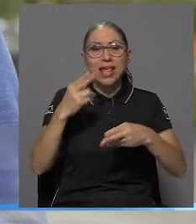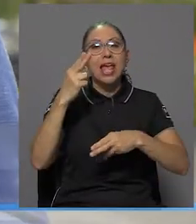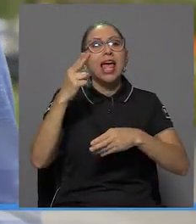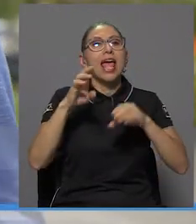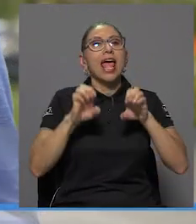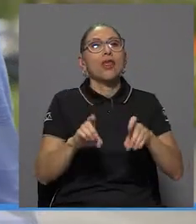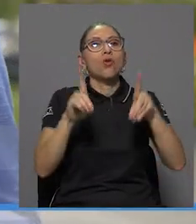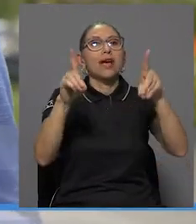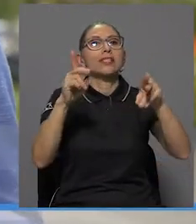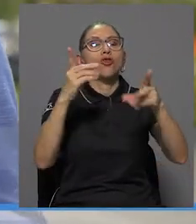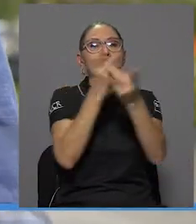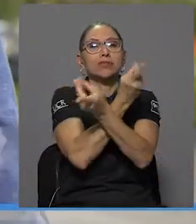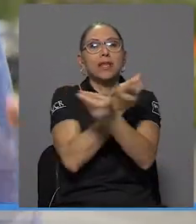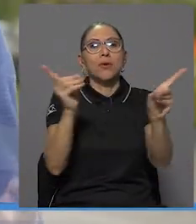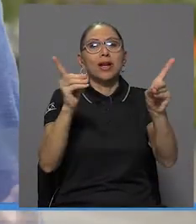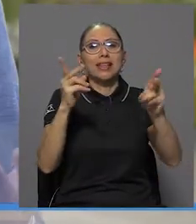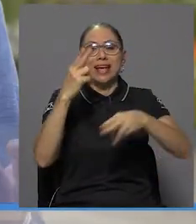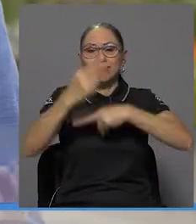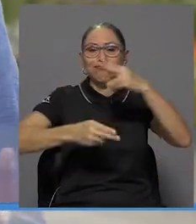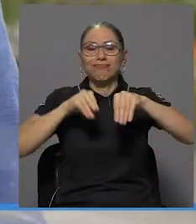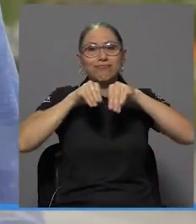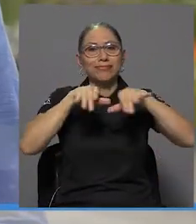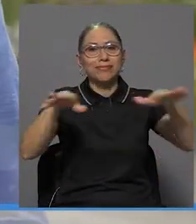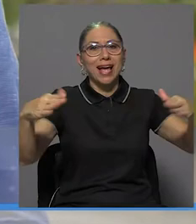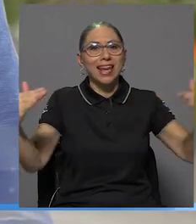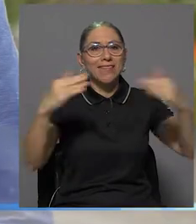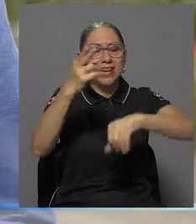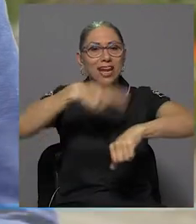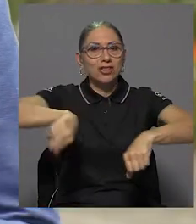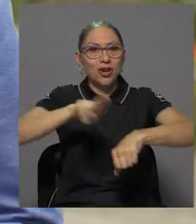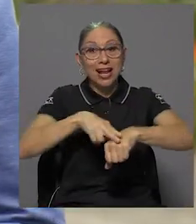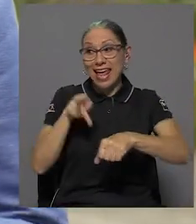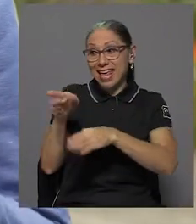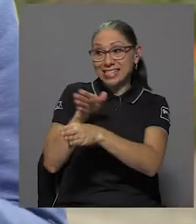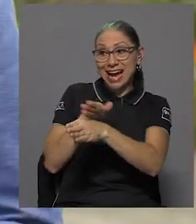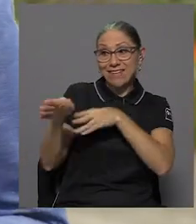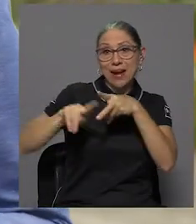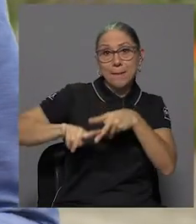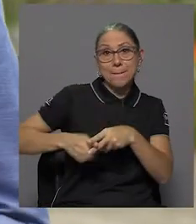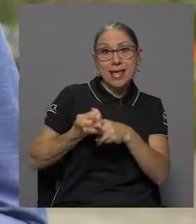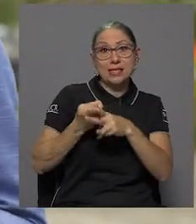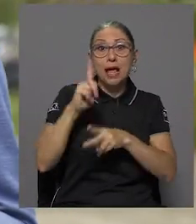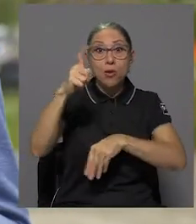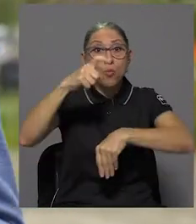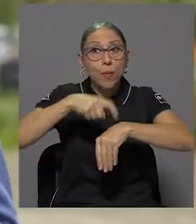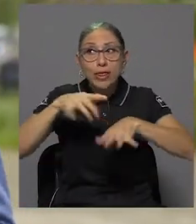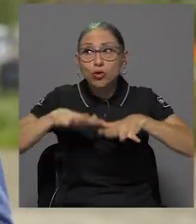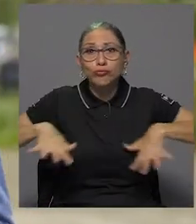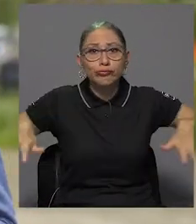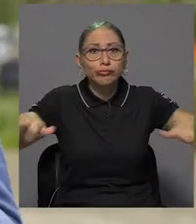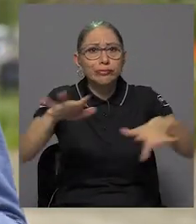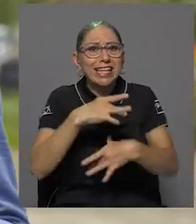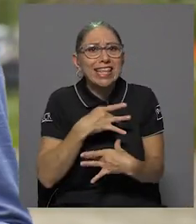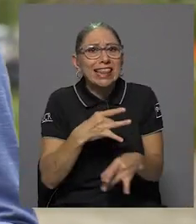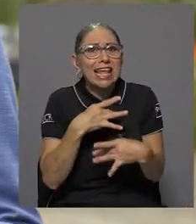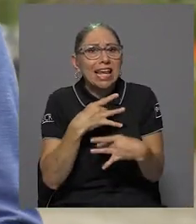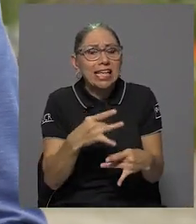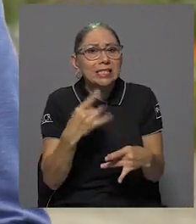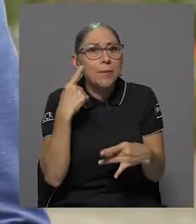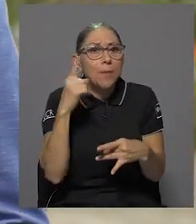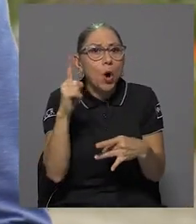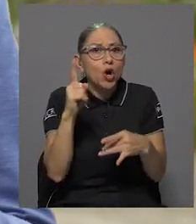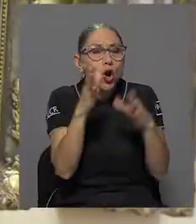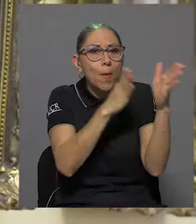educación a nivel nacional. Precisamente la carrera surge en un contexto donde hay un interés muy importante por la formación